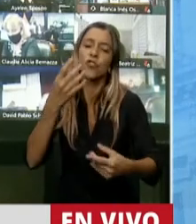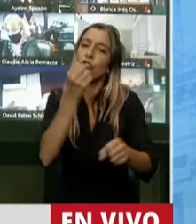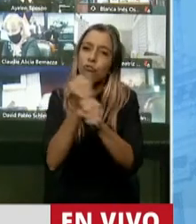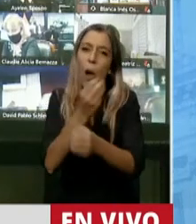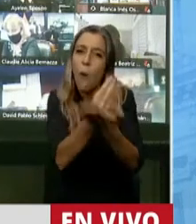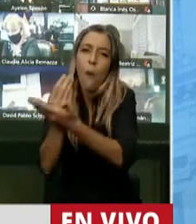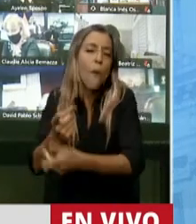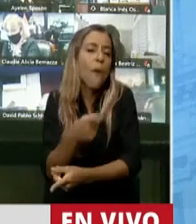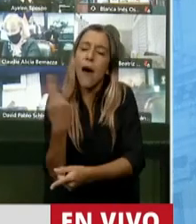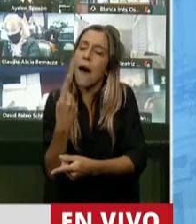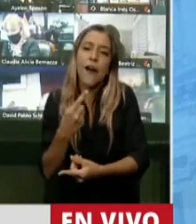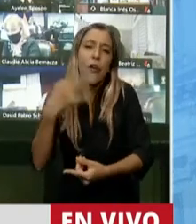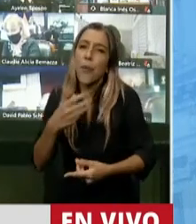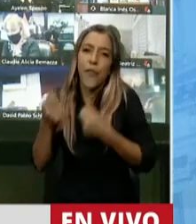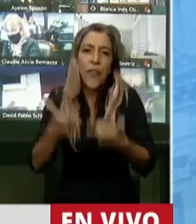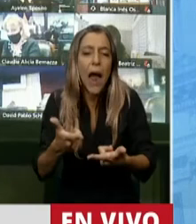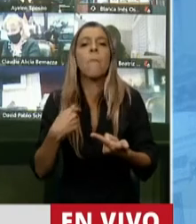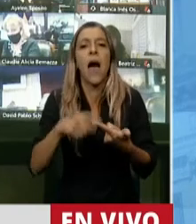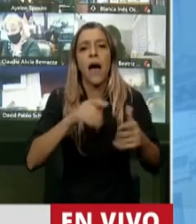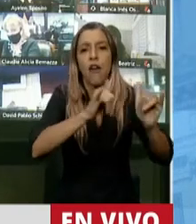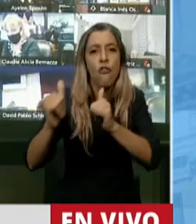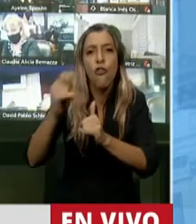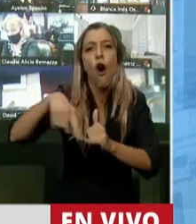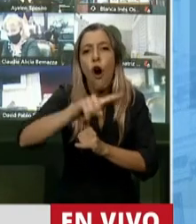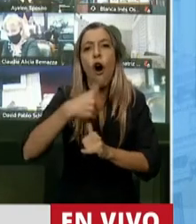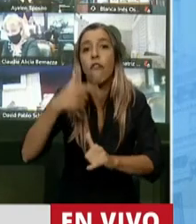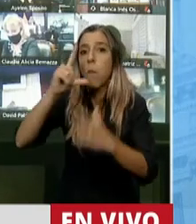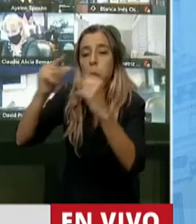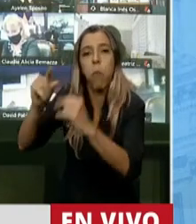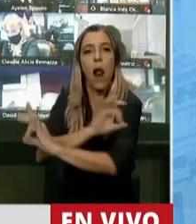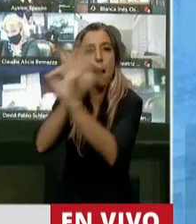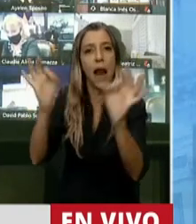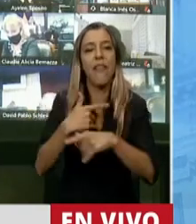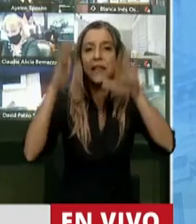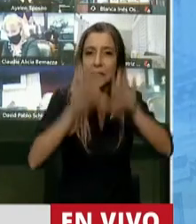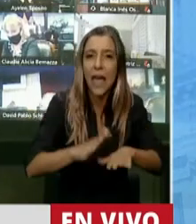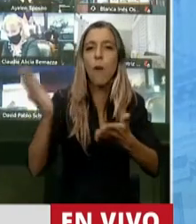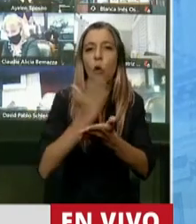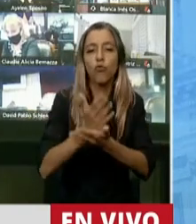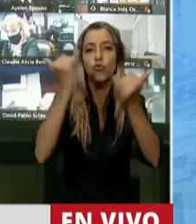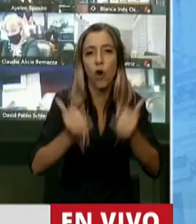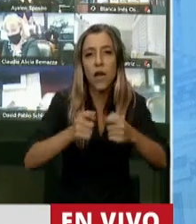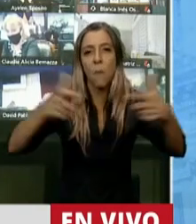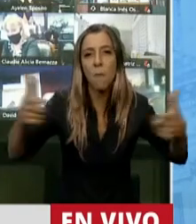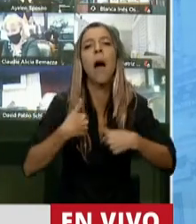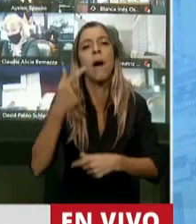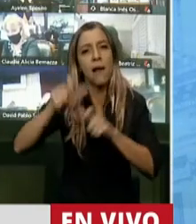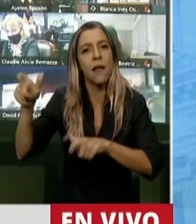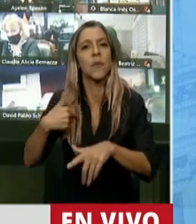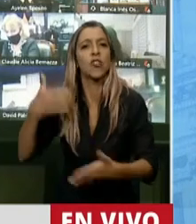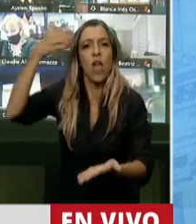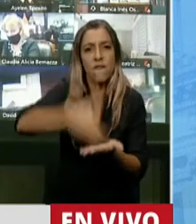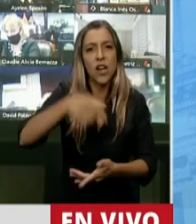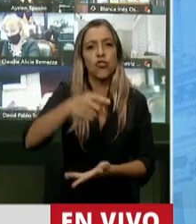para generar producción, para que nuestros jóvenes no se vayan del país, para que nuestros empresarios quieran invertir, quieran generar fuente de trabajo.